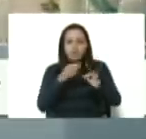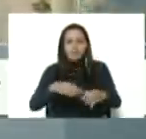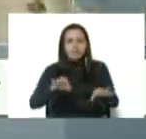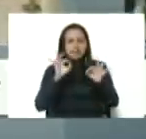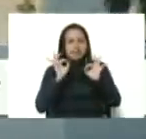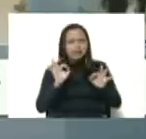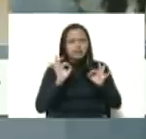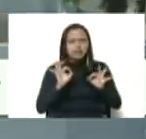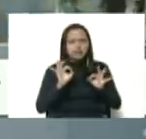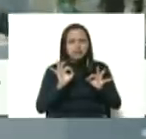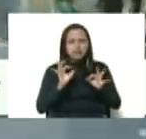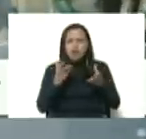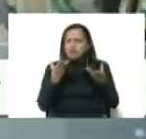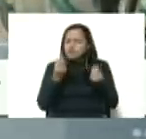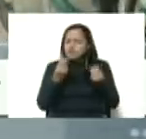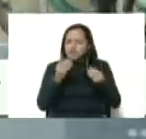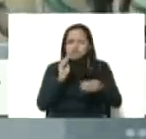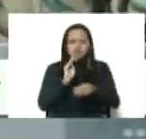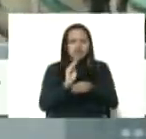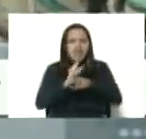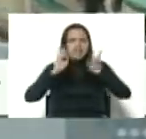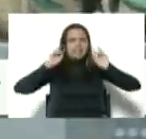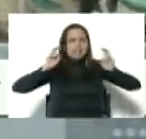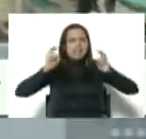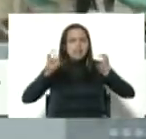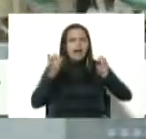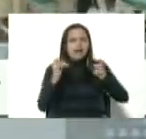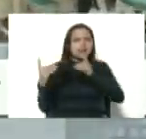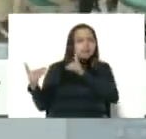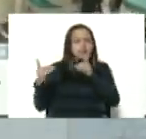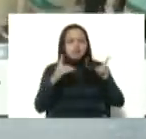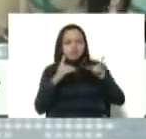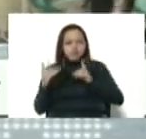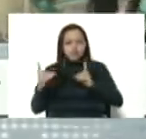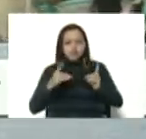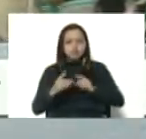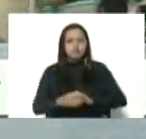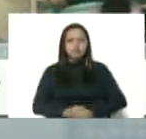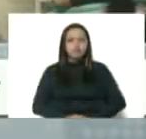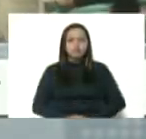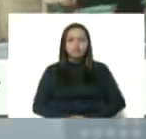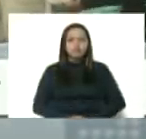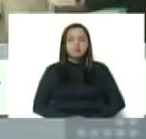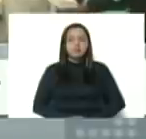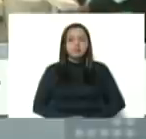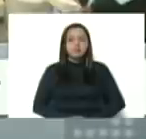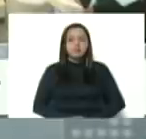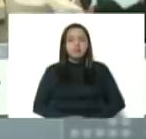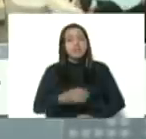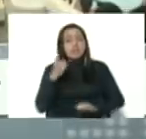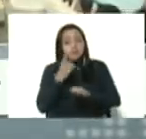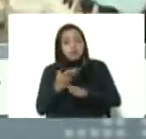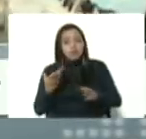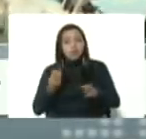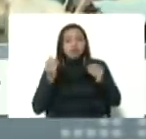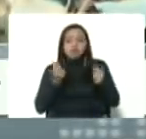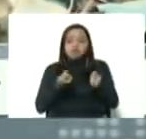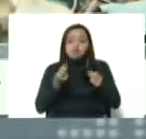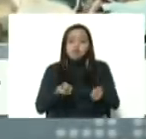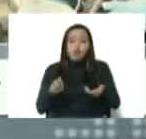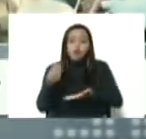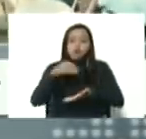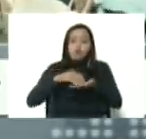con máxima bioseguridad. Es un tema que está en discusión. Y más temprano que tarde tendremos que activarlo.